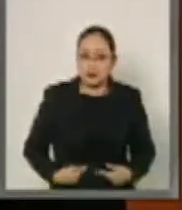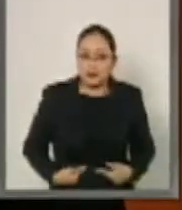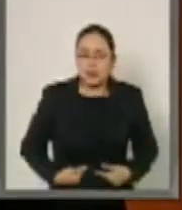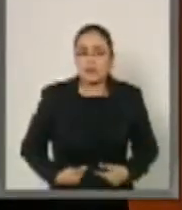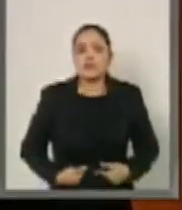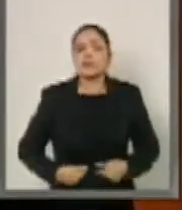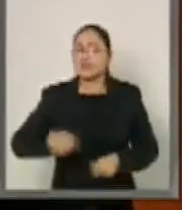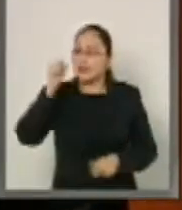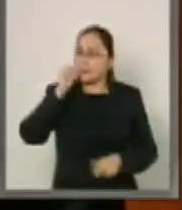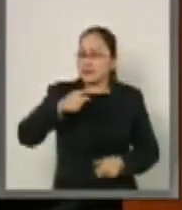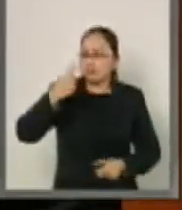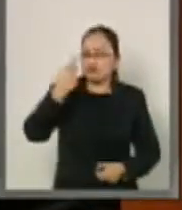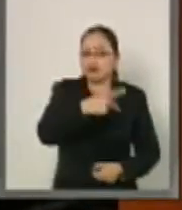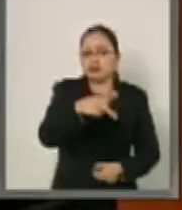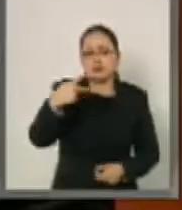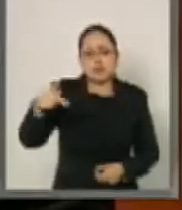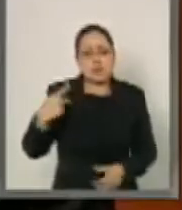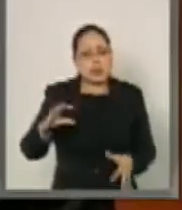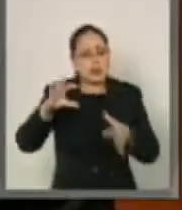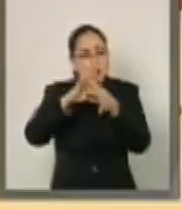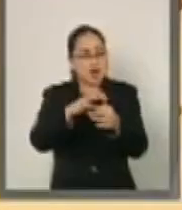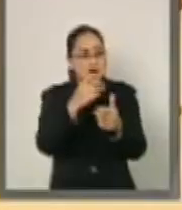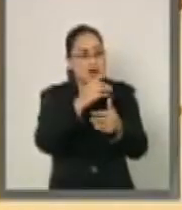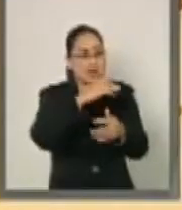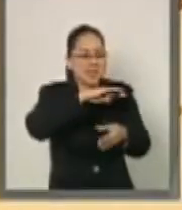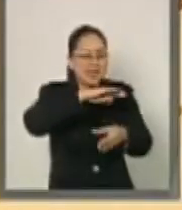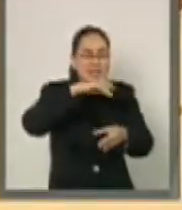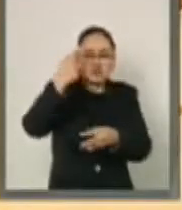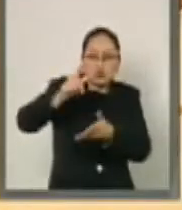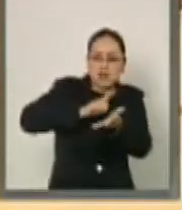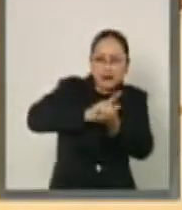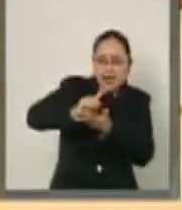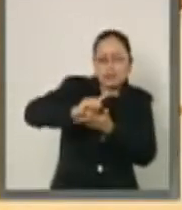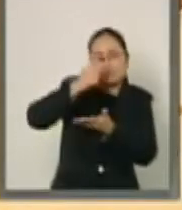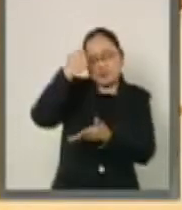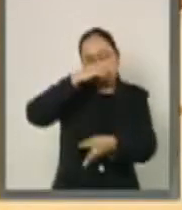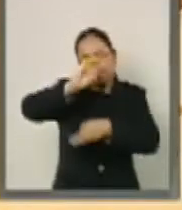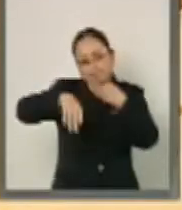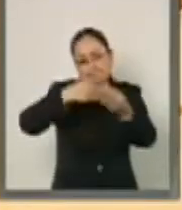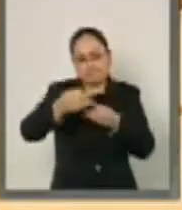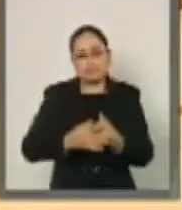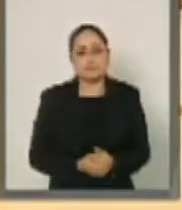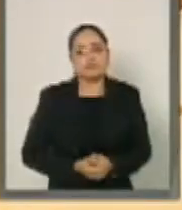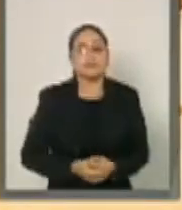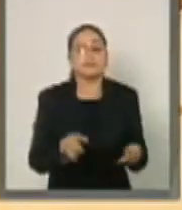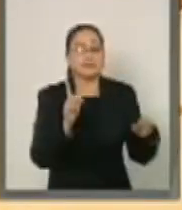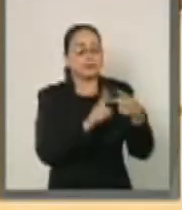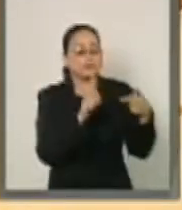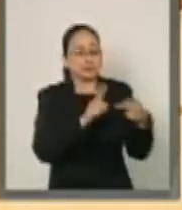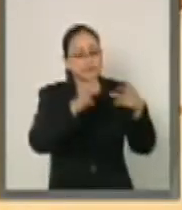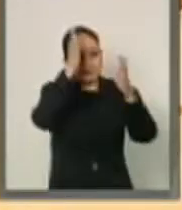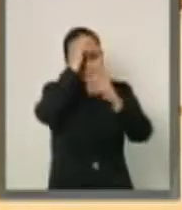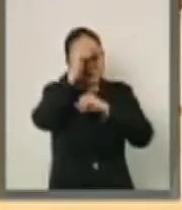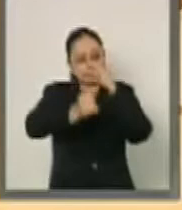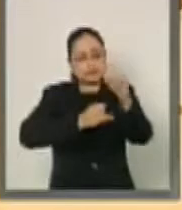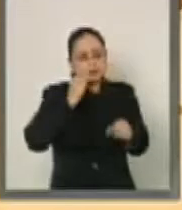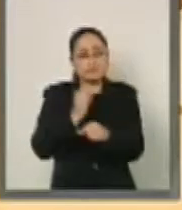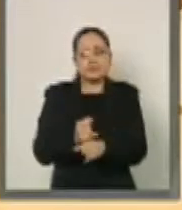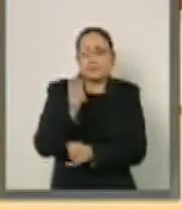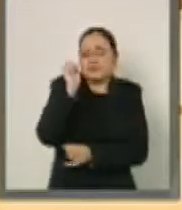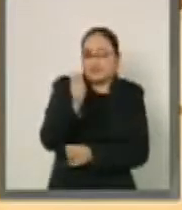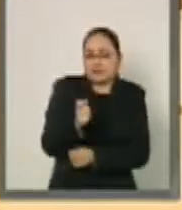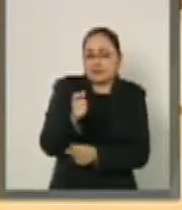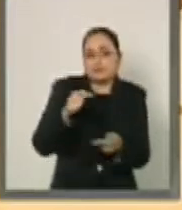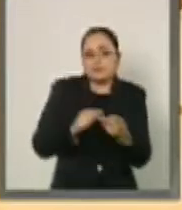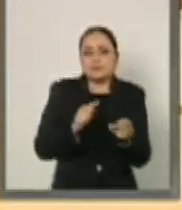las libertades fundamentales de todos. El segundo tratado internacional es el Acuerdo